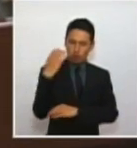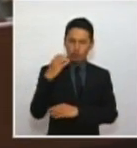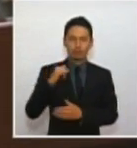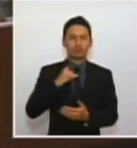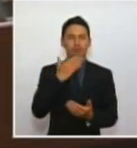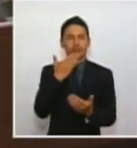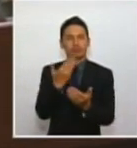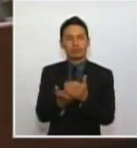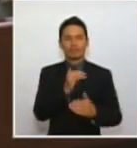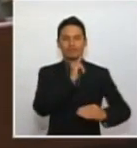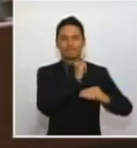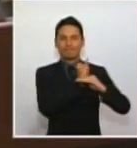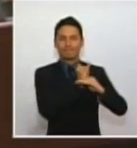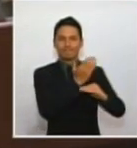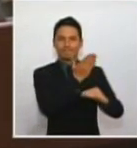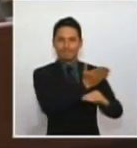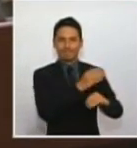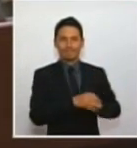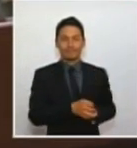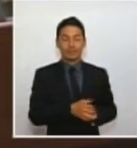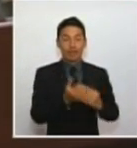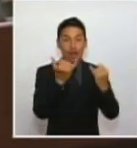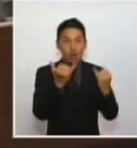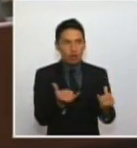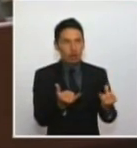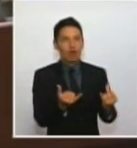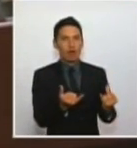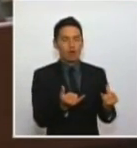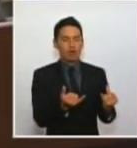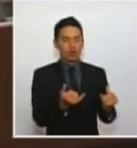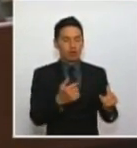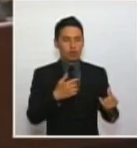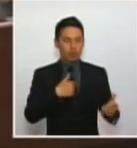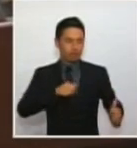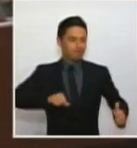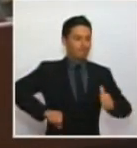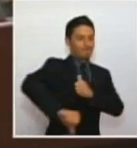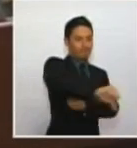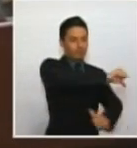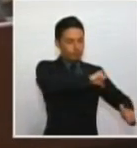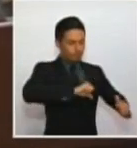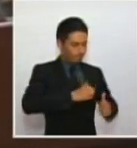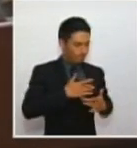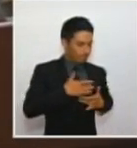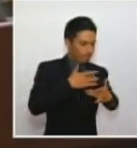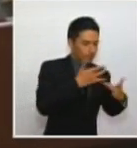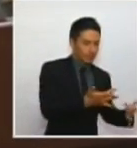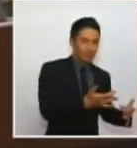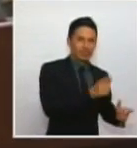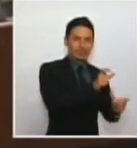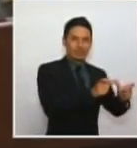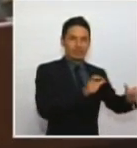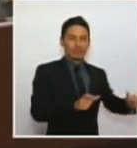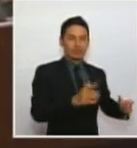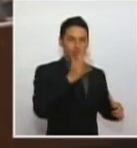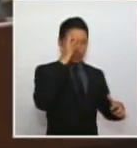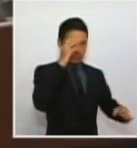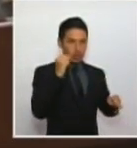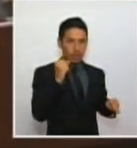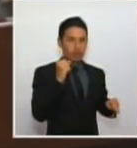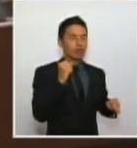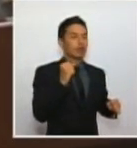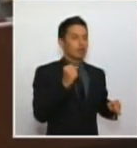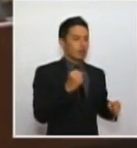esta institución que le devuelve a los militares ese fuero que jamás debió